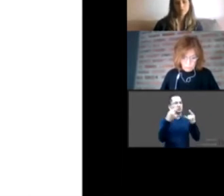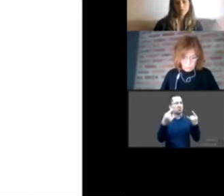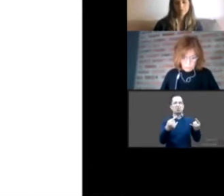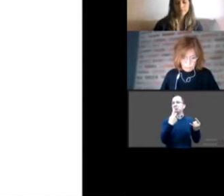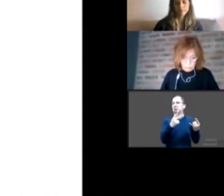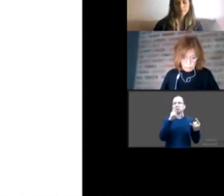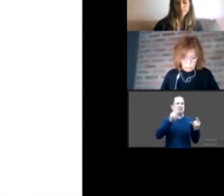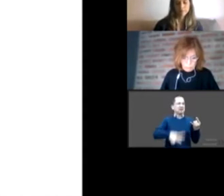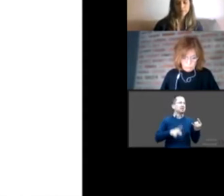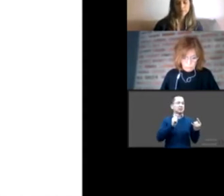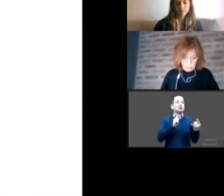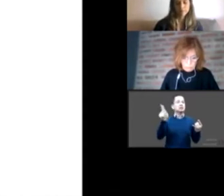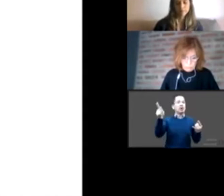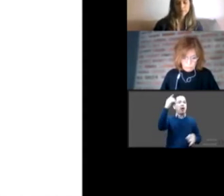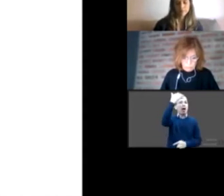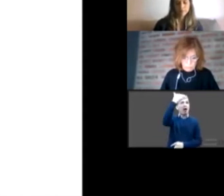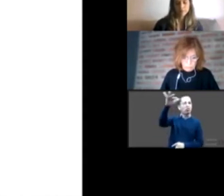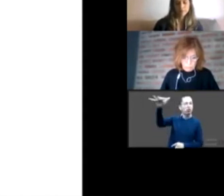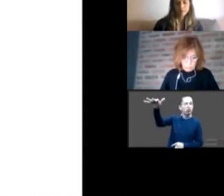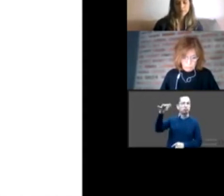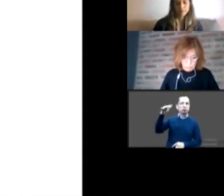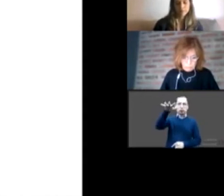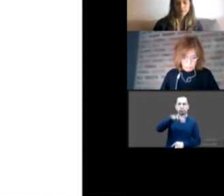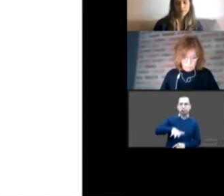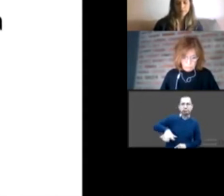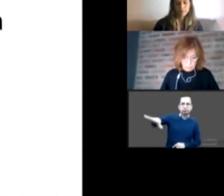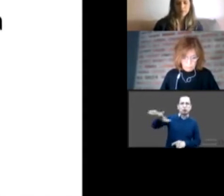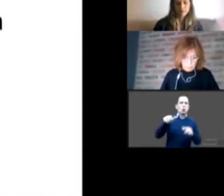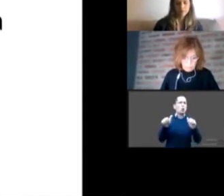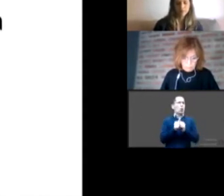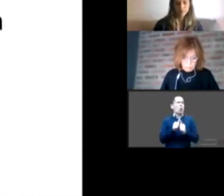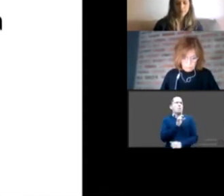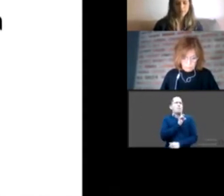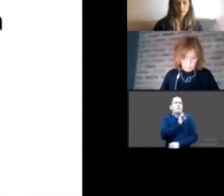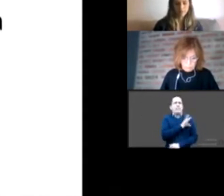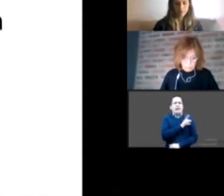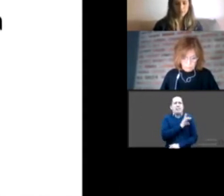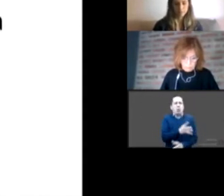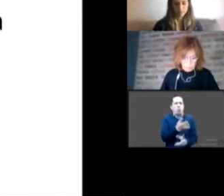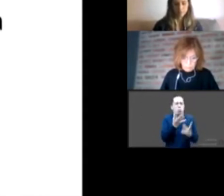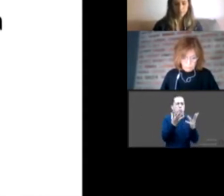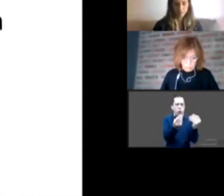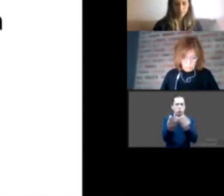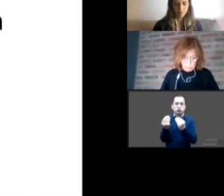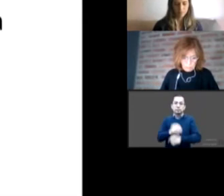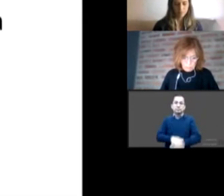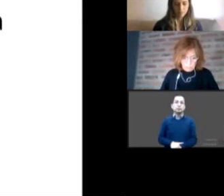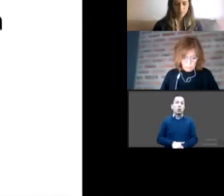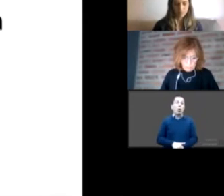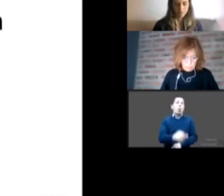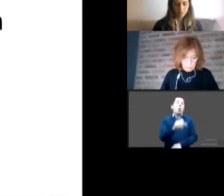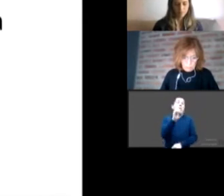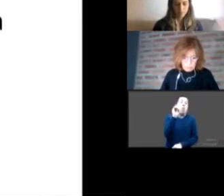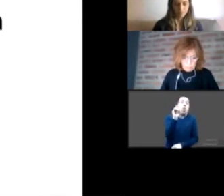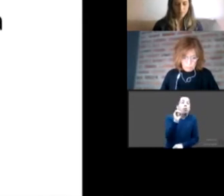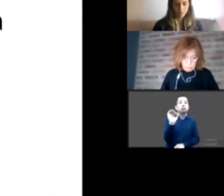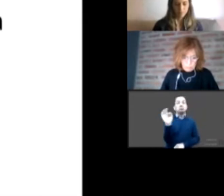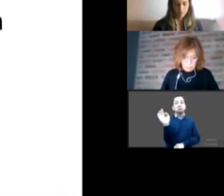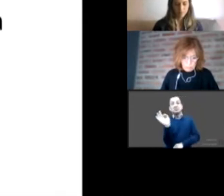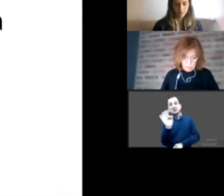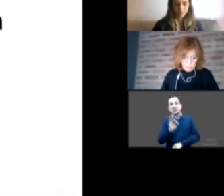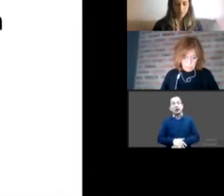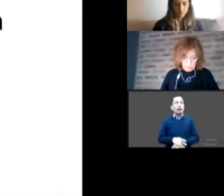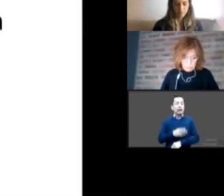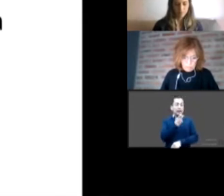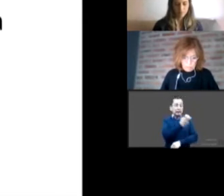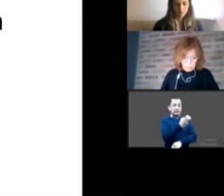O quizá, Joaquín, si le pasas, o quizá son historias sobre el modo en que la imaginación